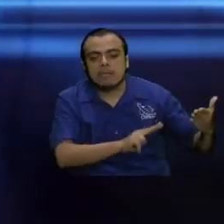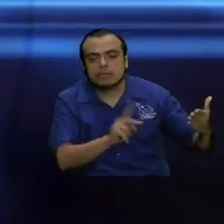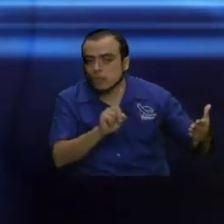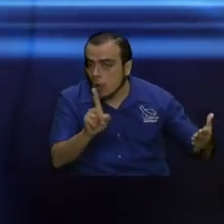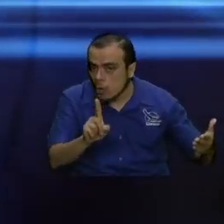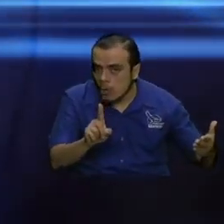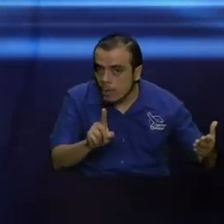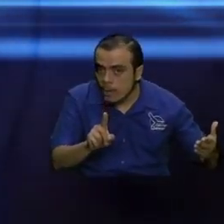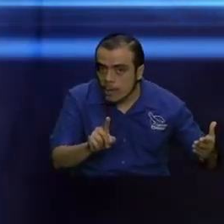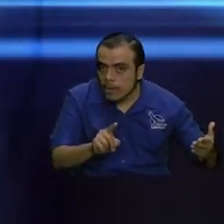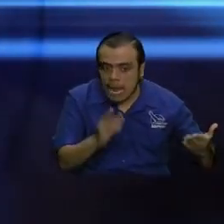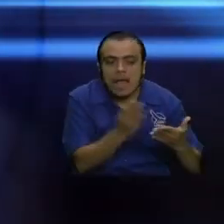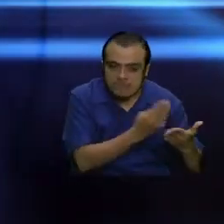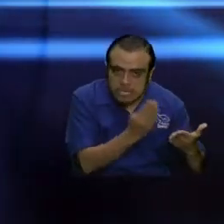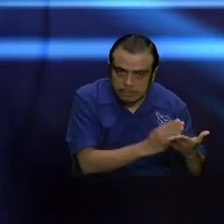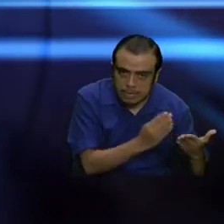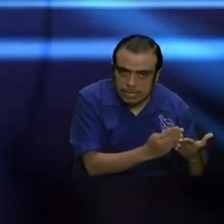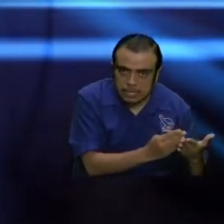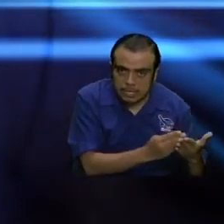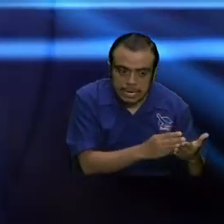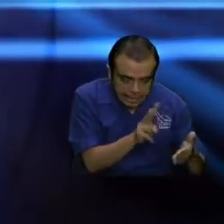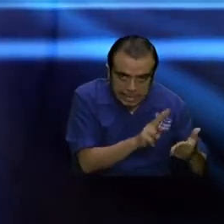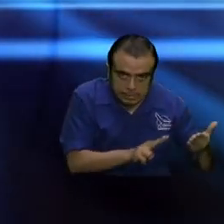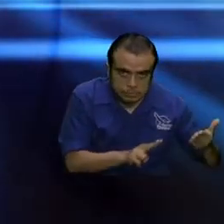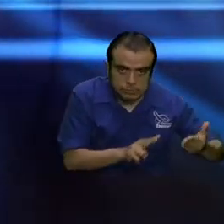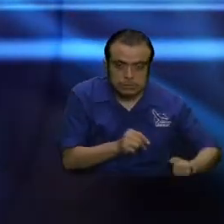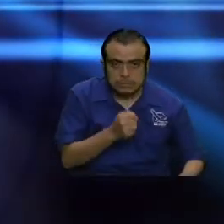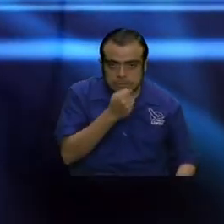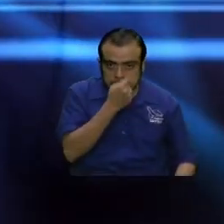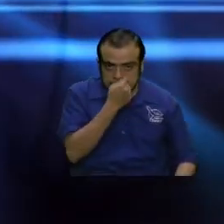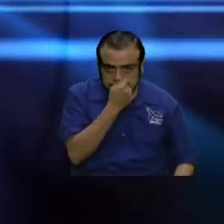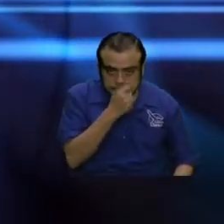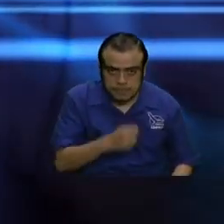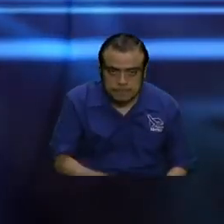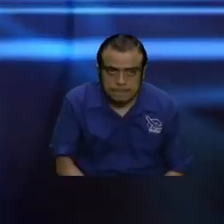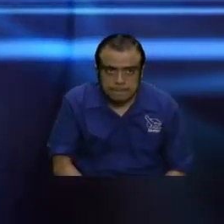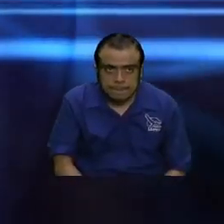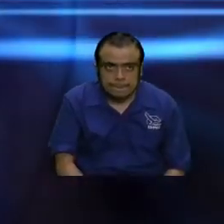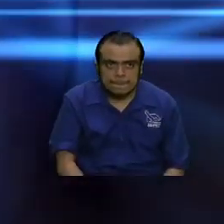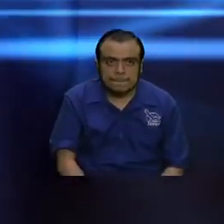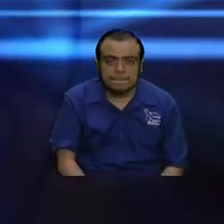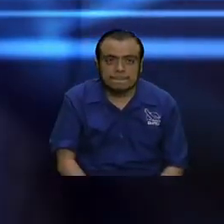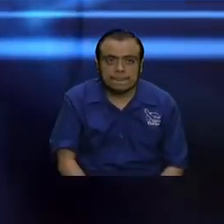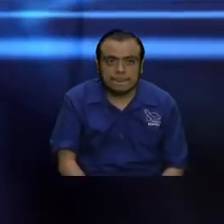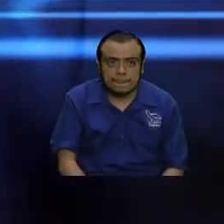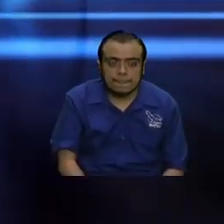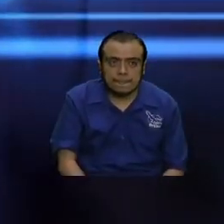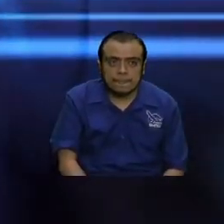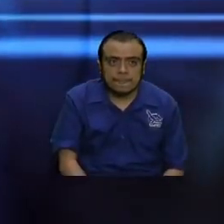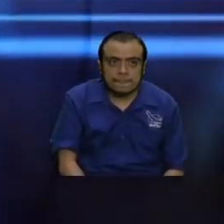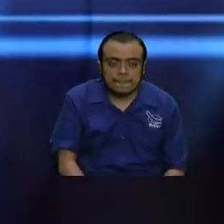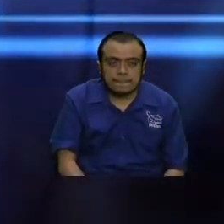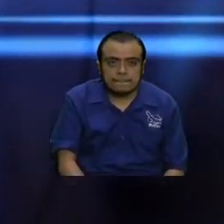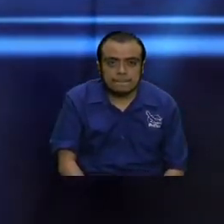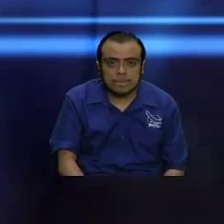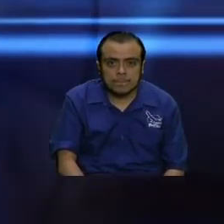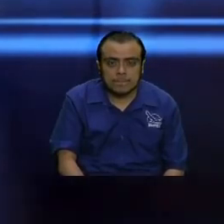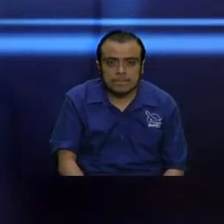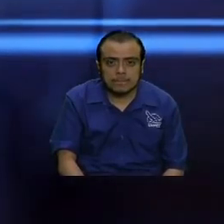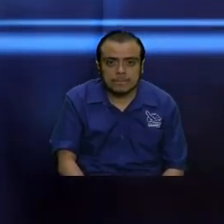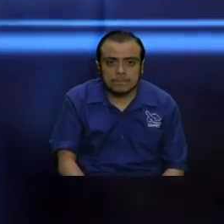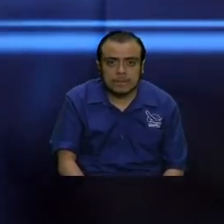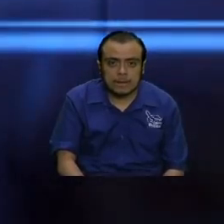Miremos la hipocresía que dice la Biblia. Yo había leído un pasaje, hermano, no sé si lo tengo ese acá. Espero que sí.